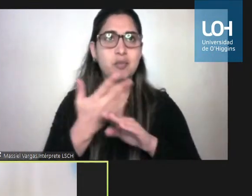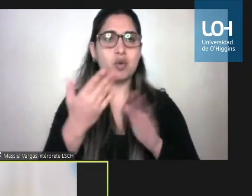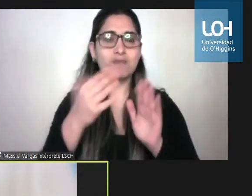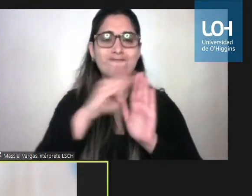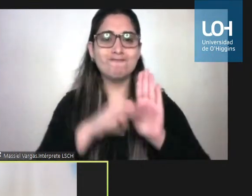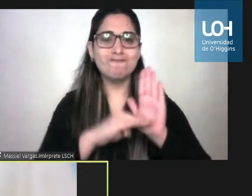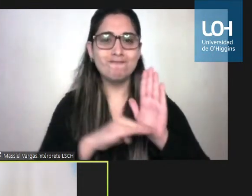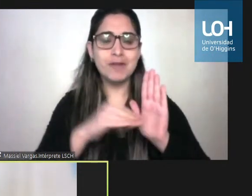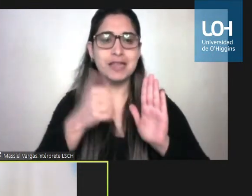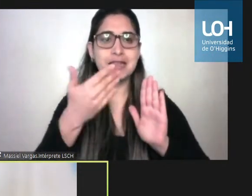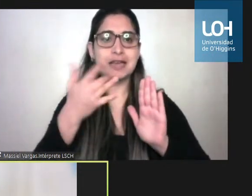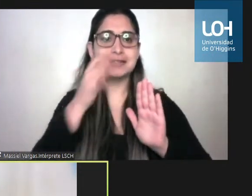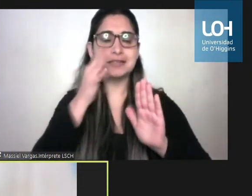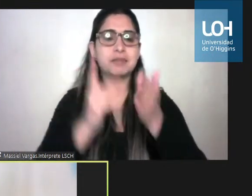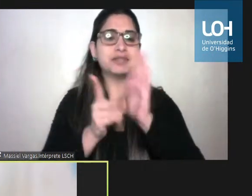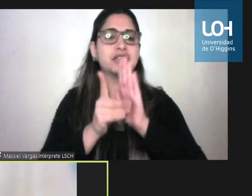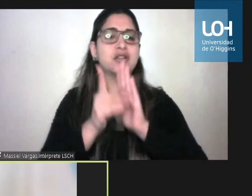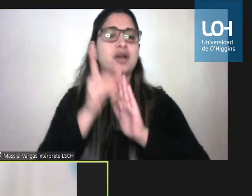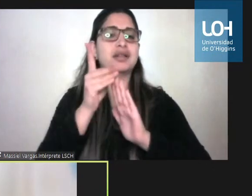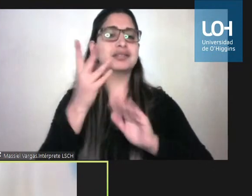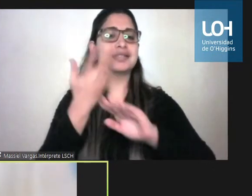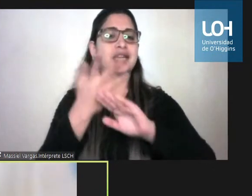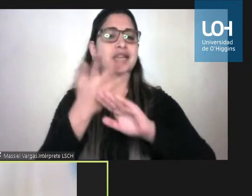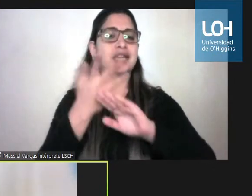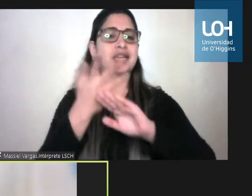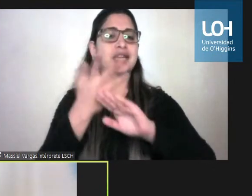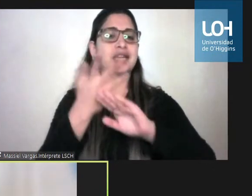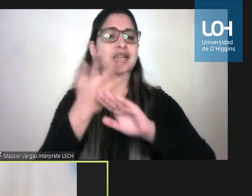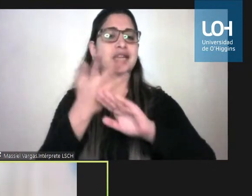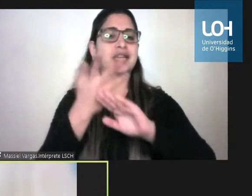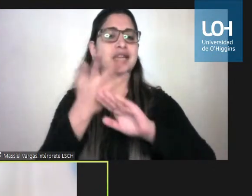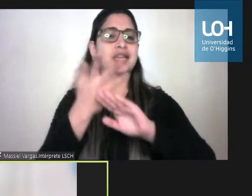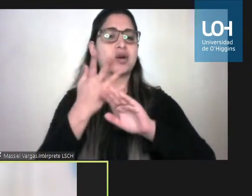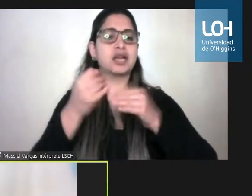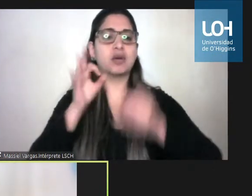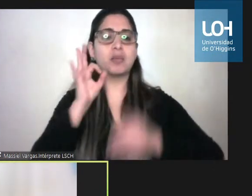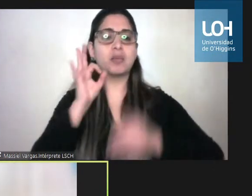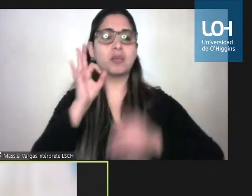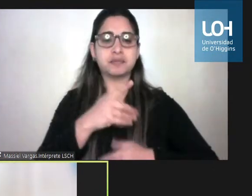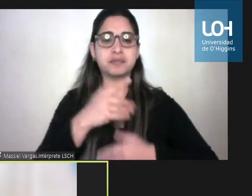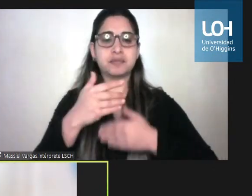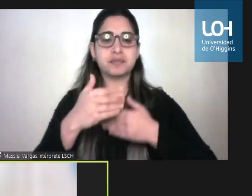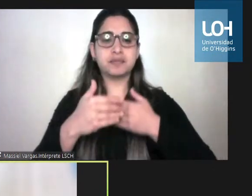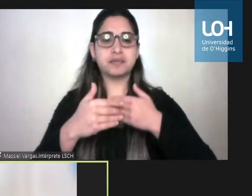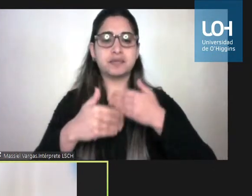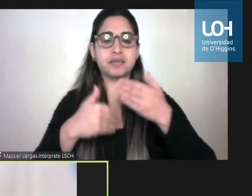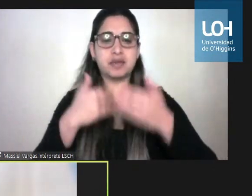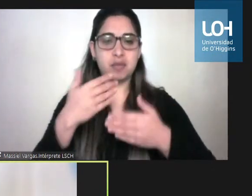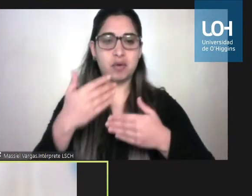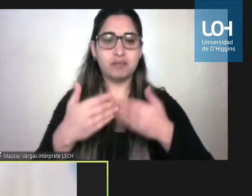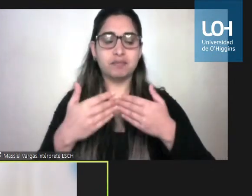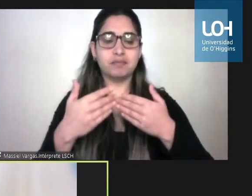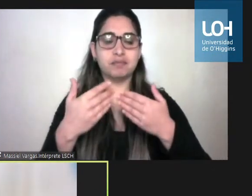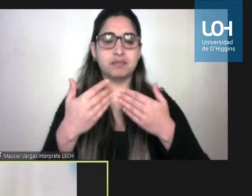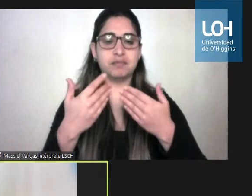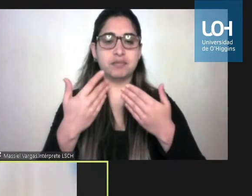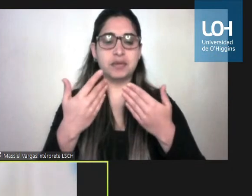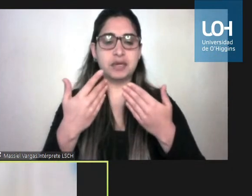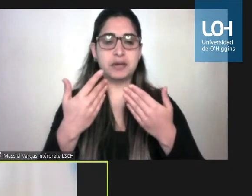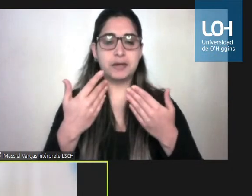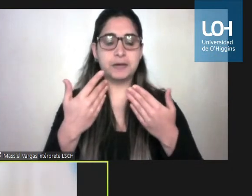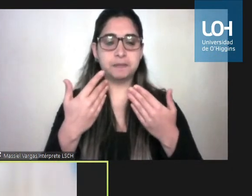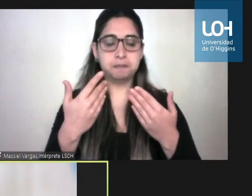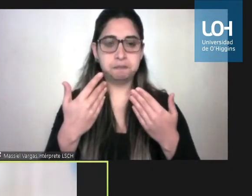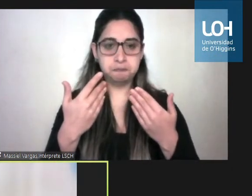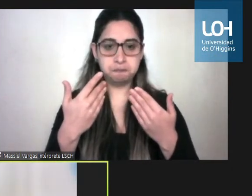empezando a desarrollar ahora porque como les decía yo estábamos en periodo de marcha blanca los primeros años entonces estábamos